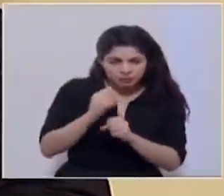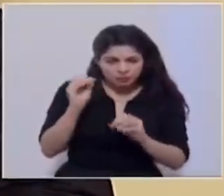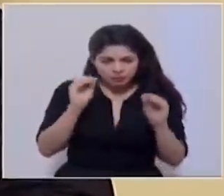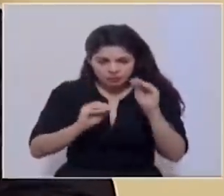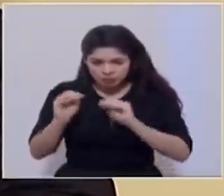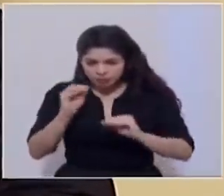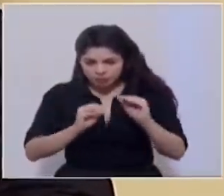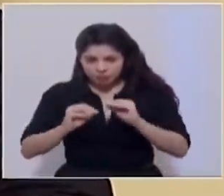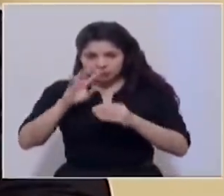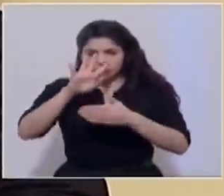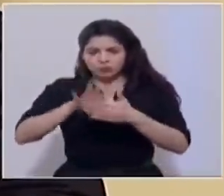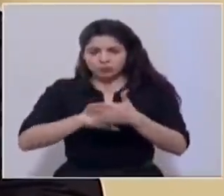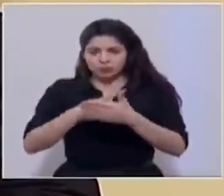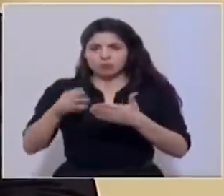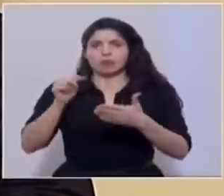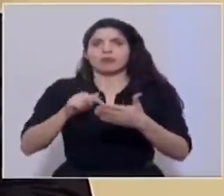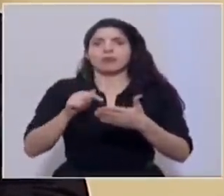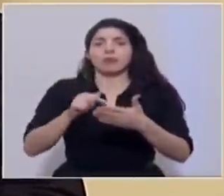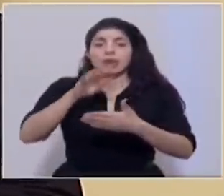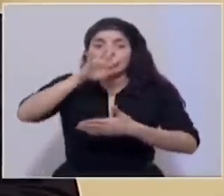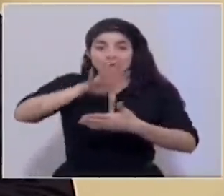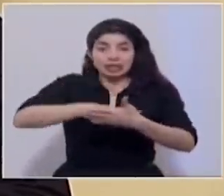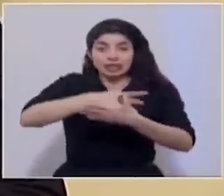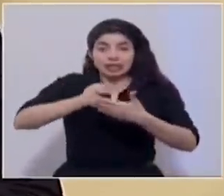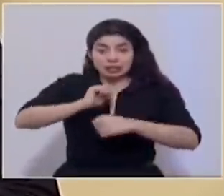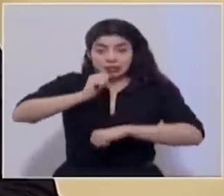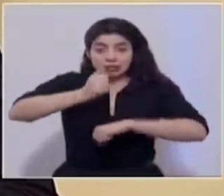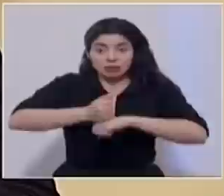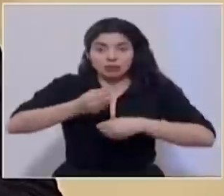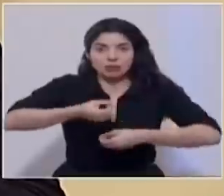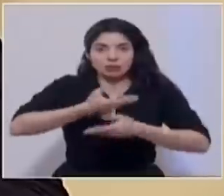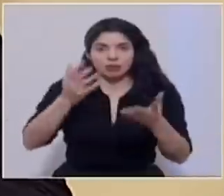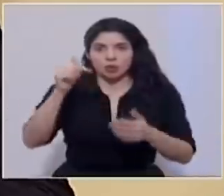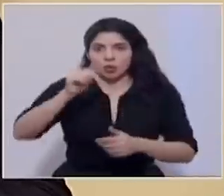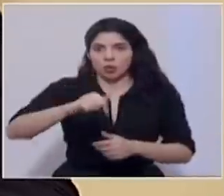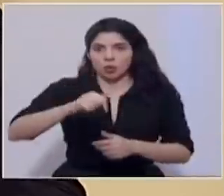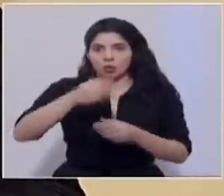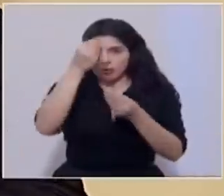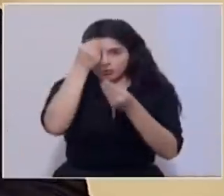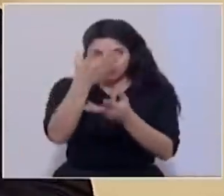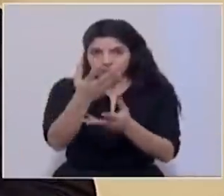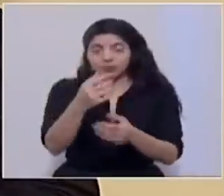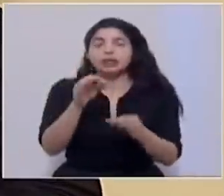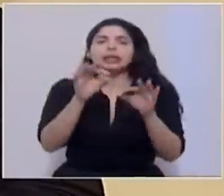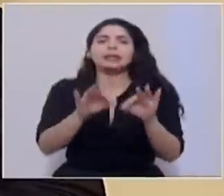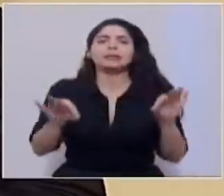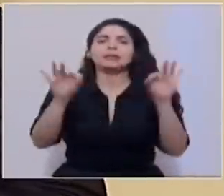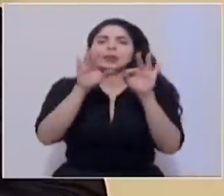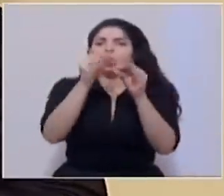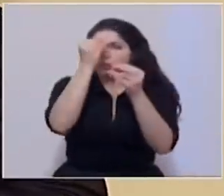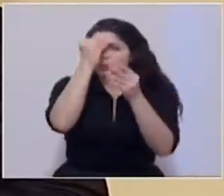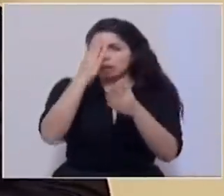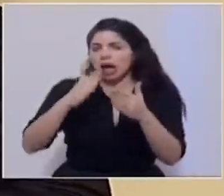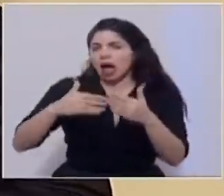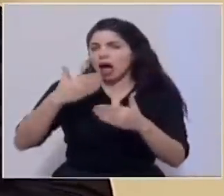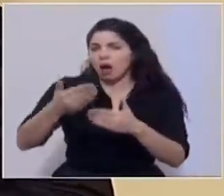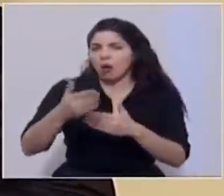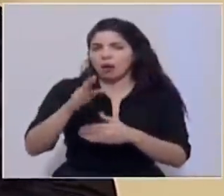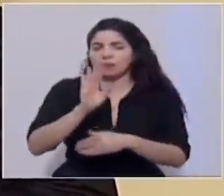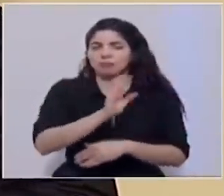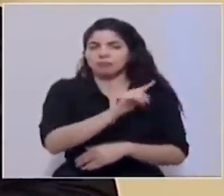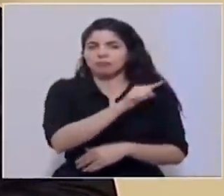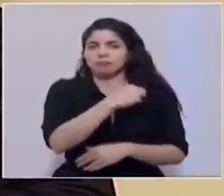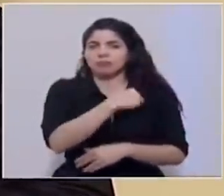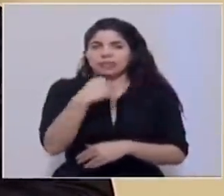que se van a anunciar el día de hoy. Muy importante decir, y así lo explicará el Ministro de